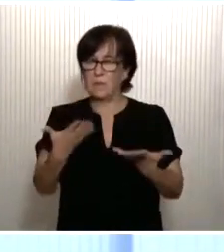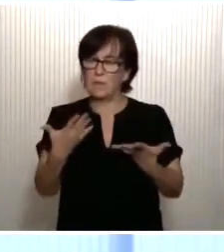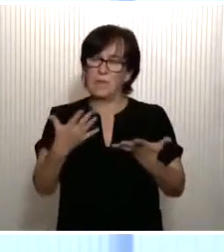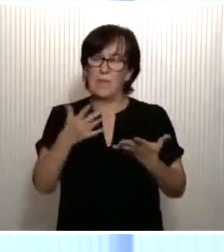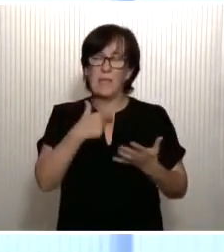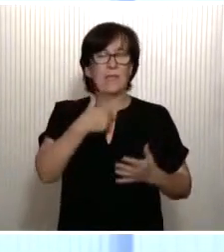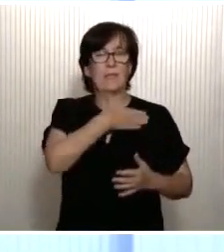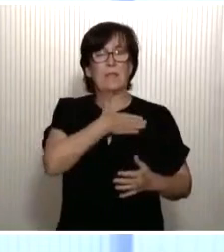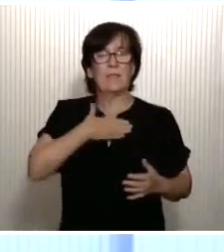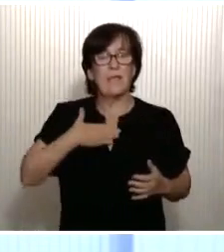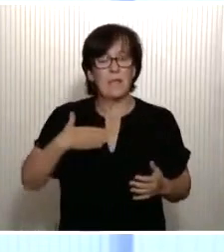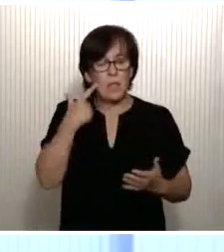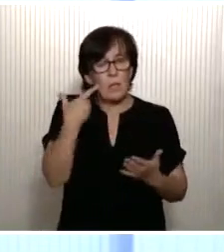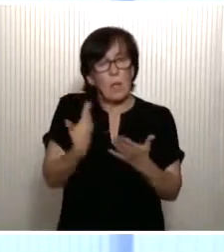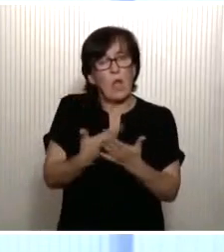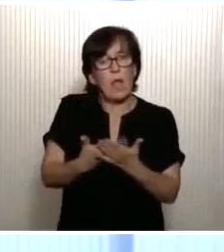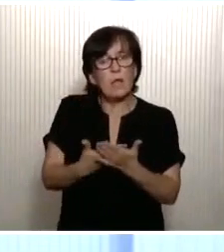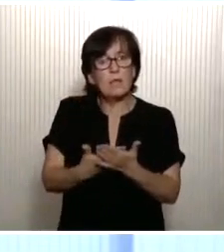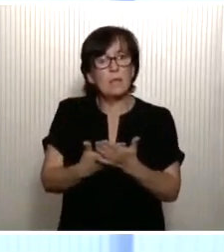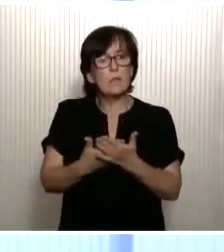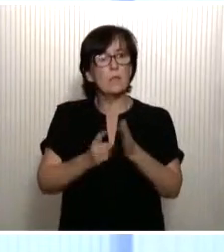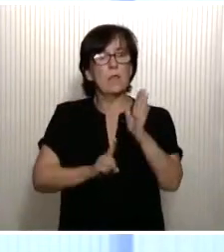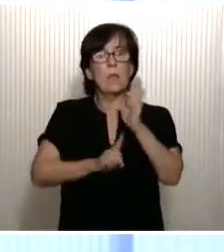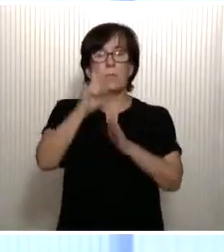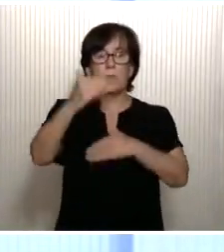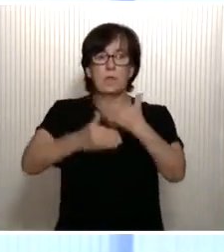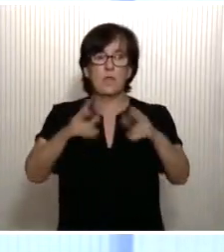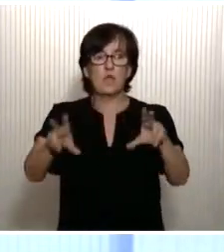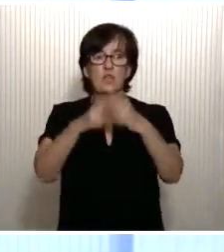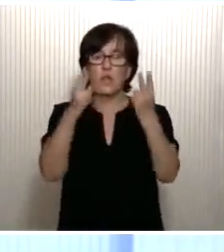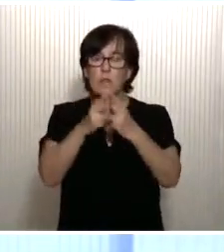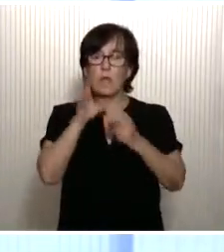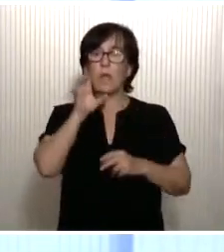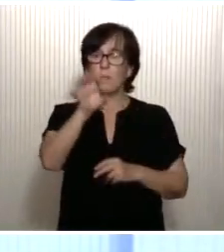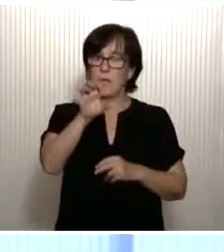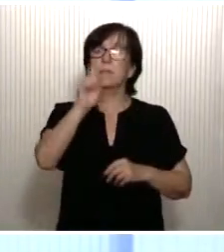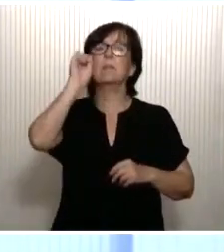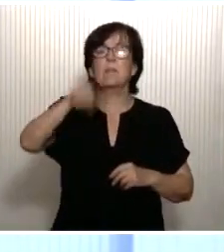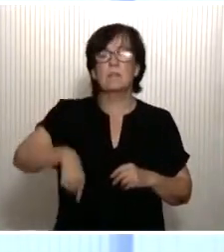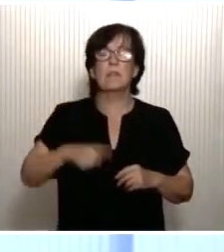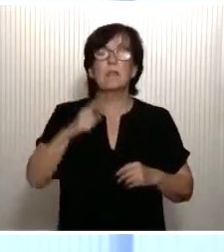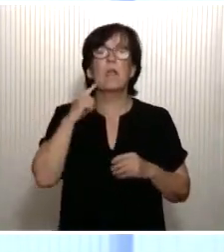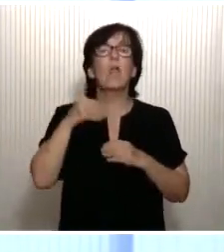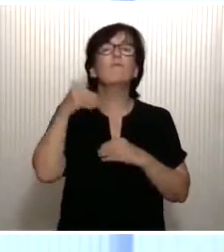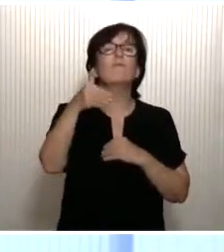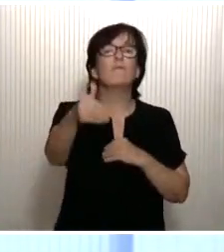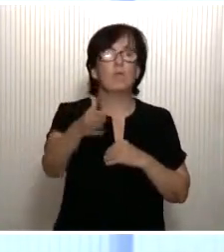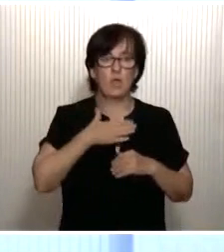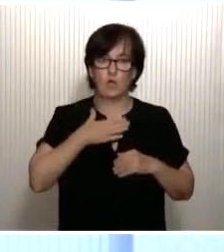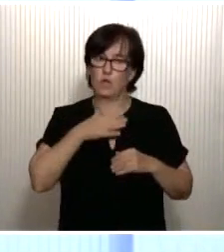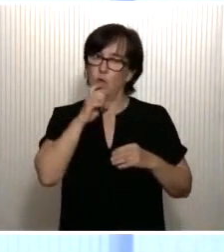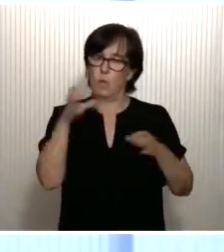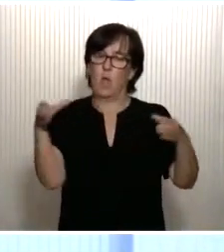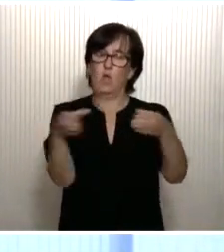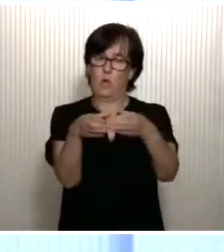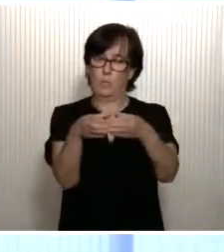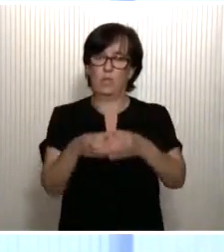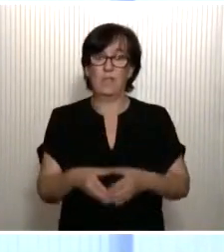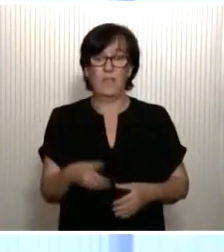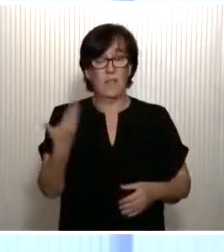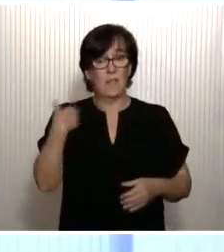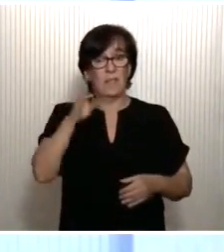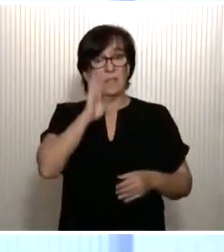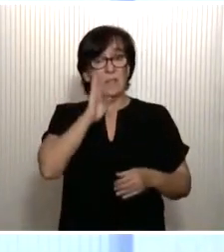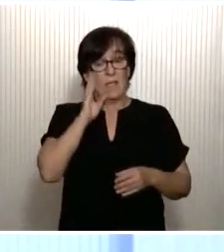si queremos garantizar no solamente la prosperidad social de nuestro país, sino también el porvenir como comunidad. Si antes, en